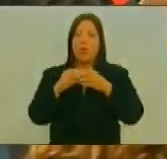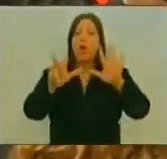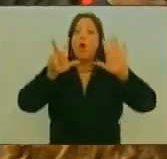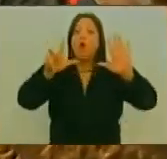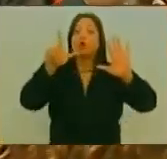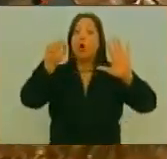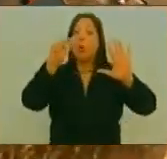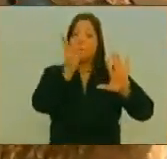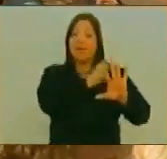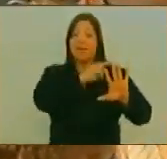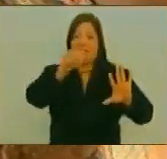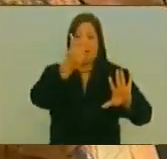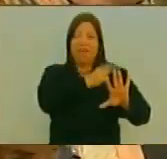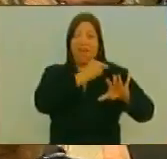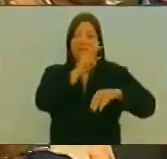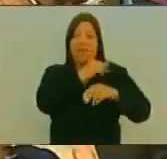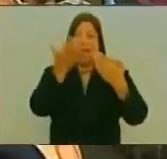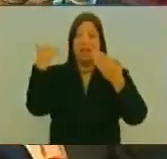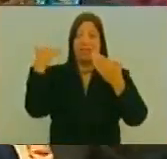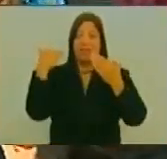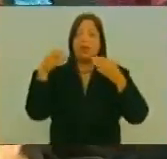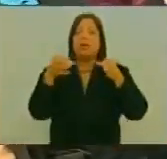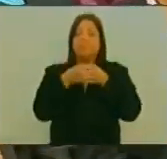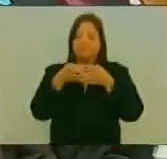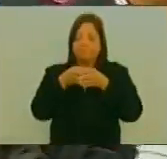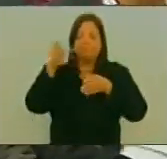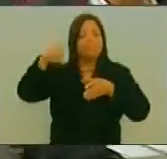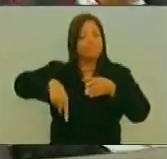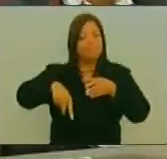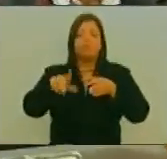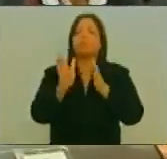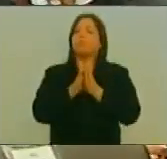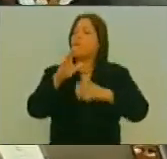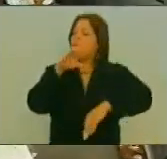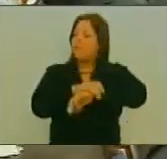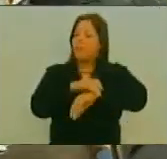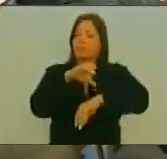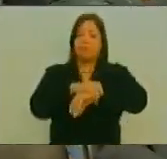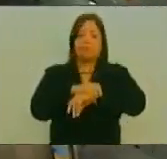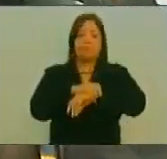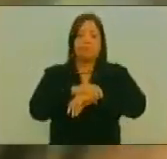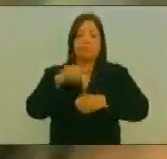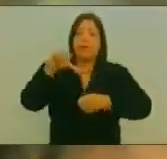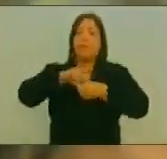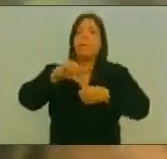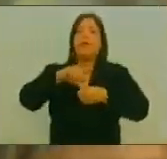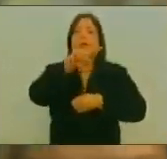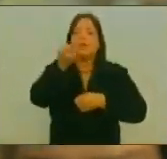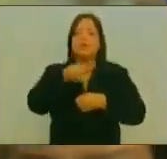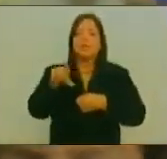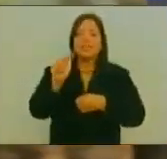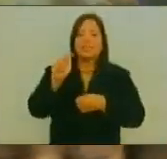Gerentes De PDVSA Occidente Detenidos Y procesados Por el caso Petrozamora